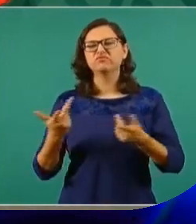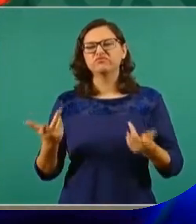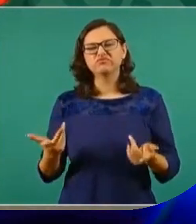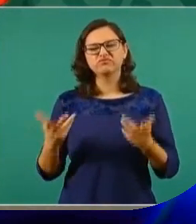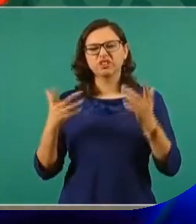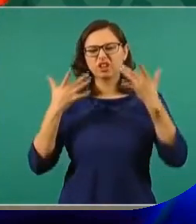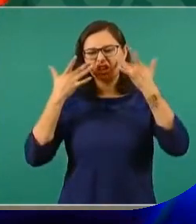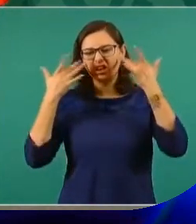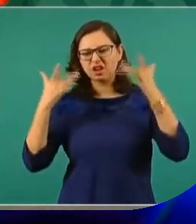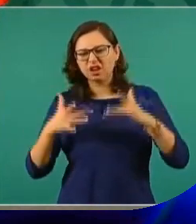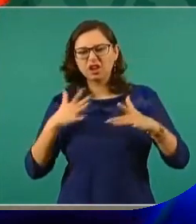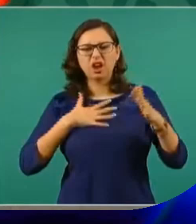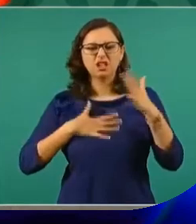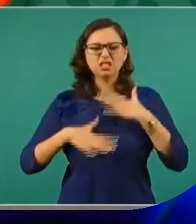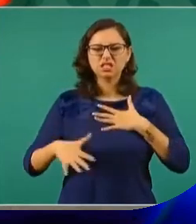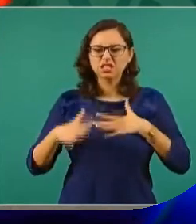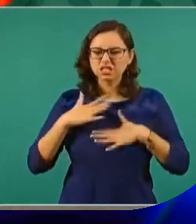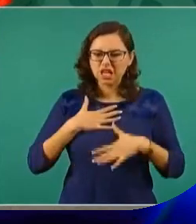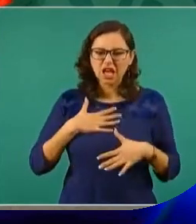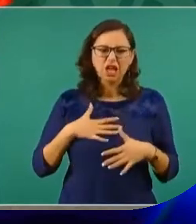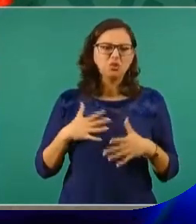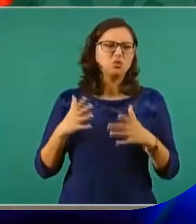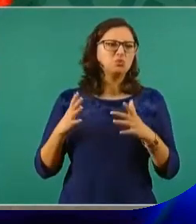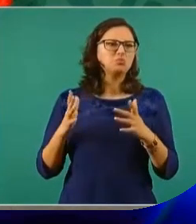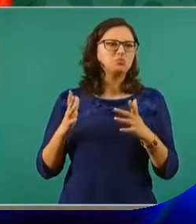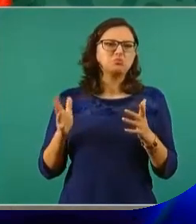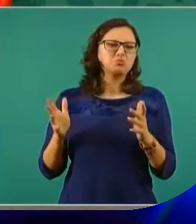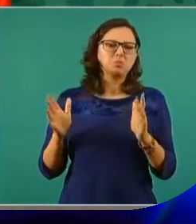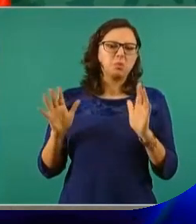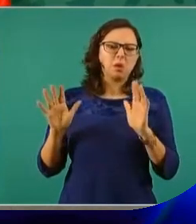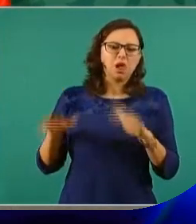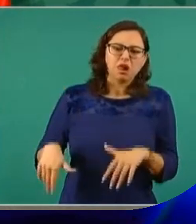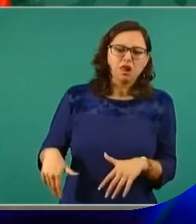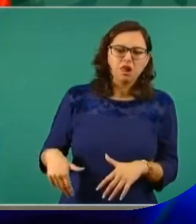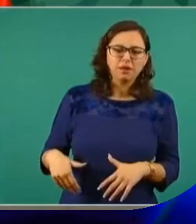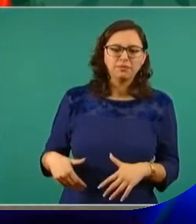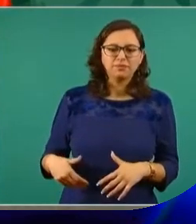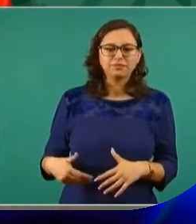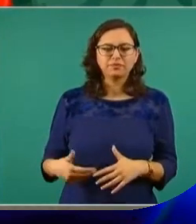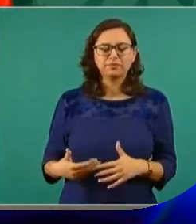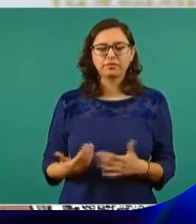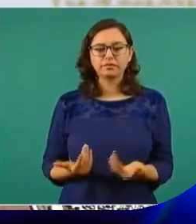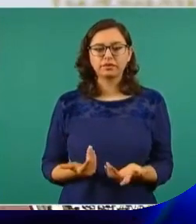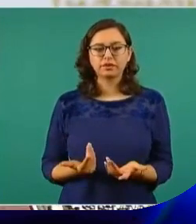la ley,